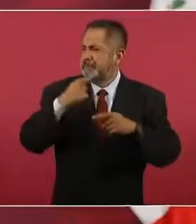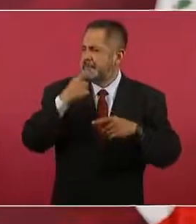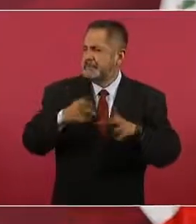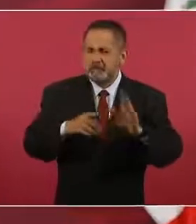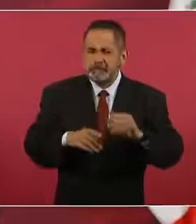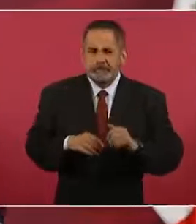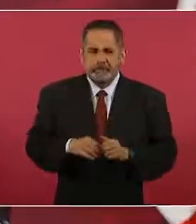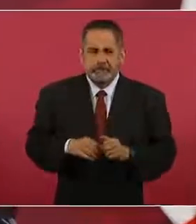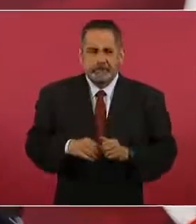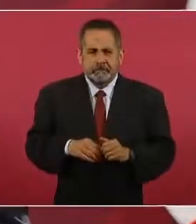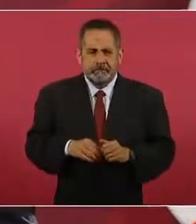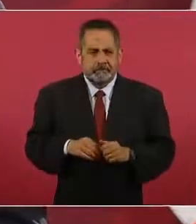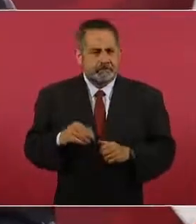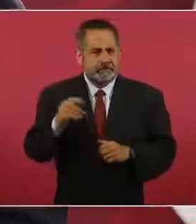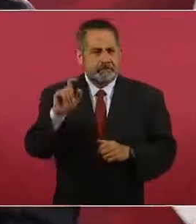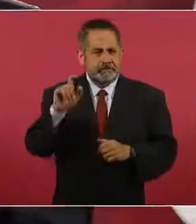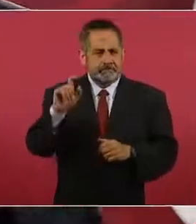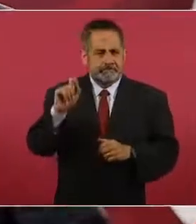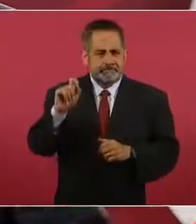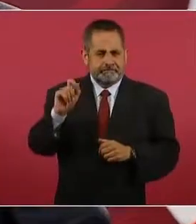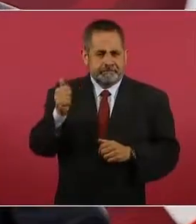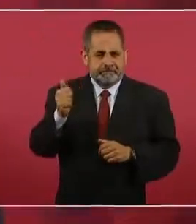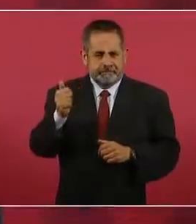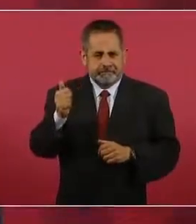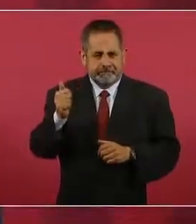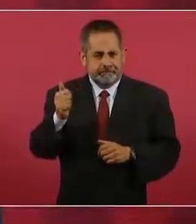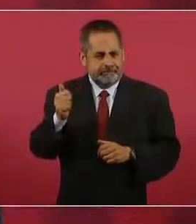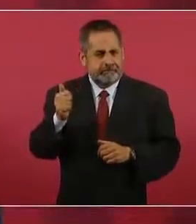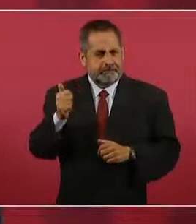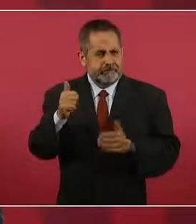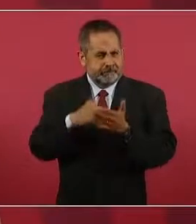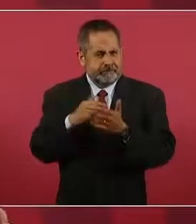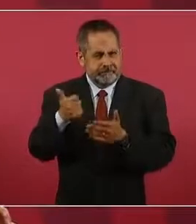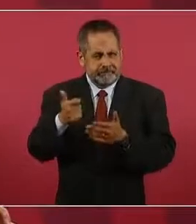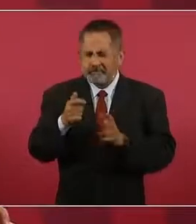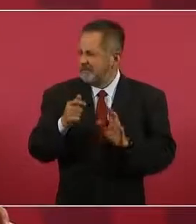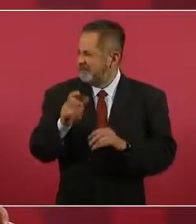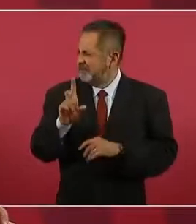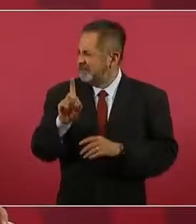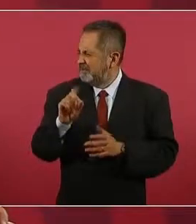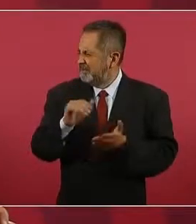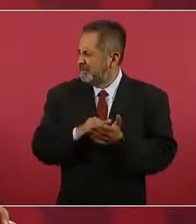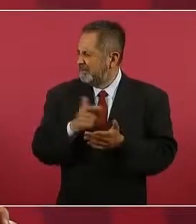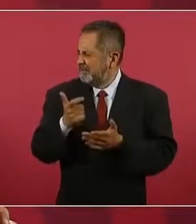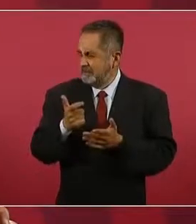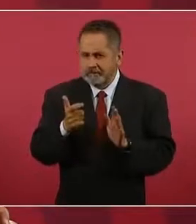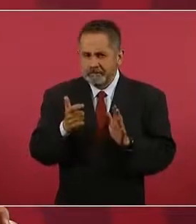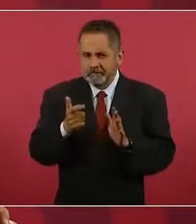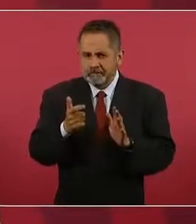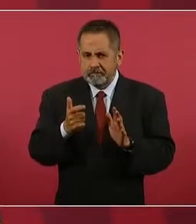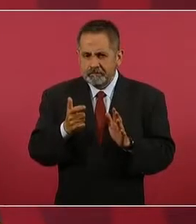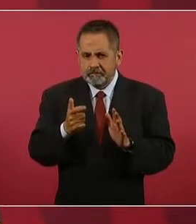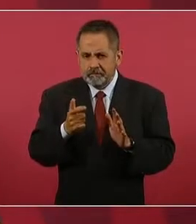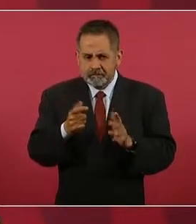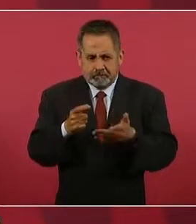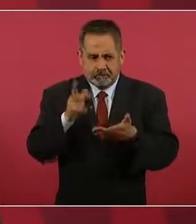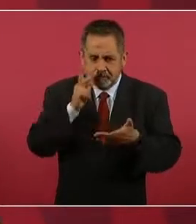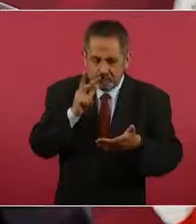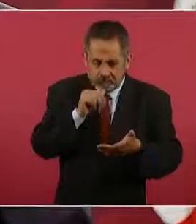por 26 mil pesos o 30 mil pesos no comprobados